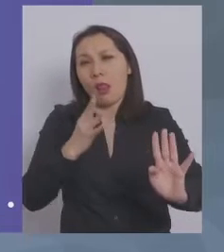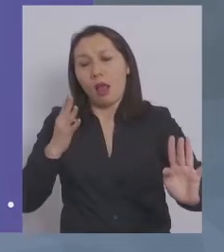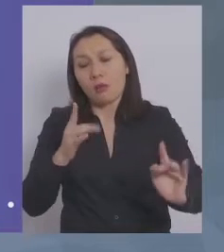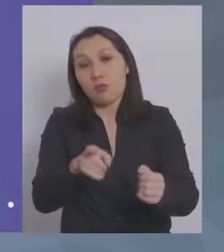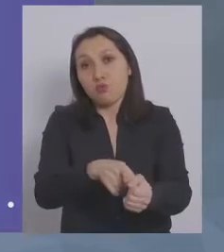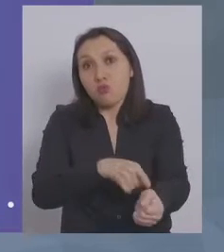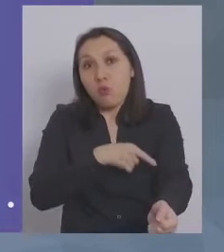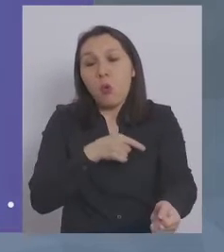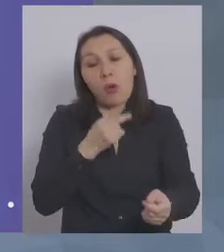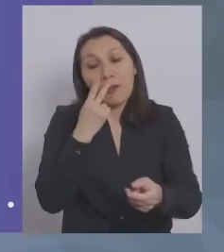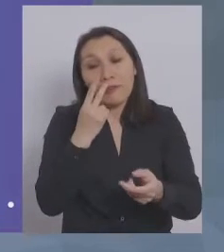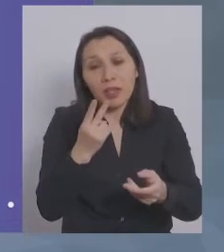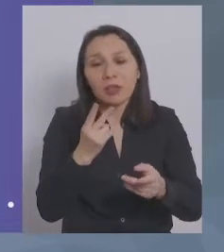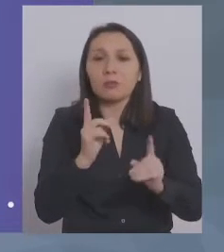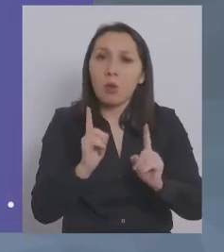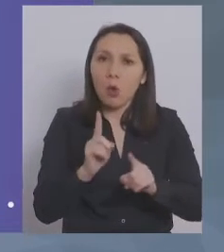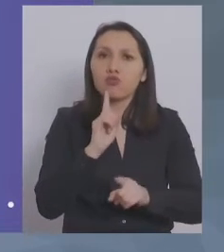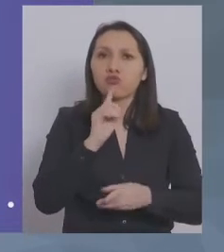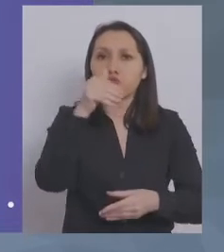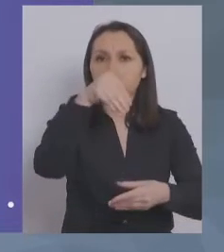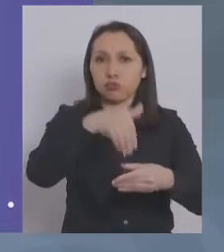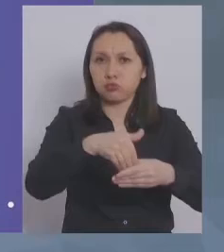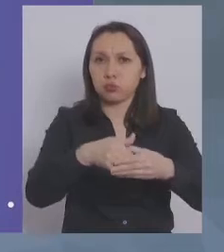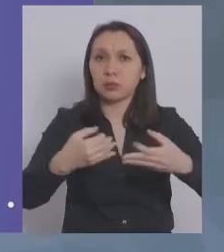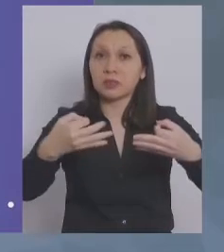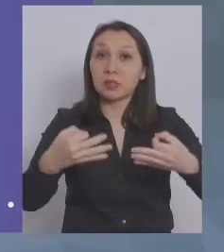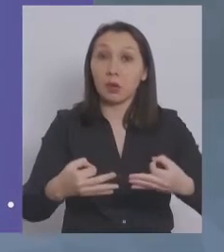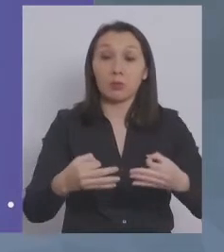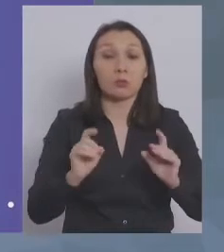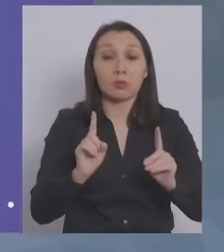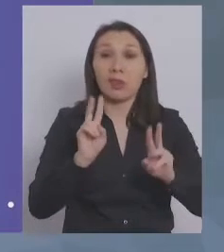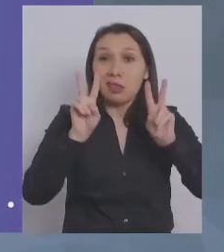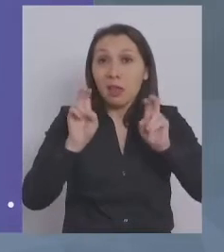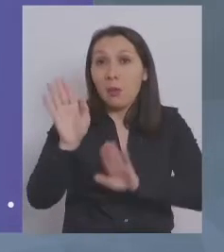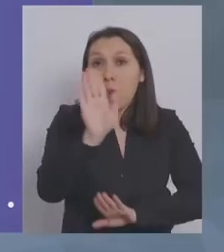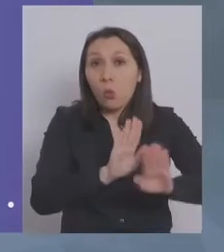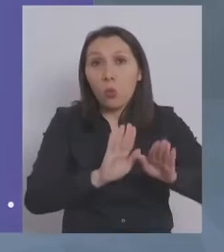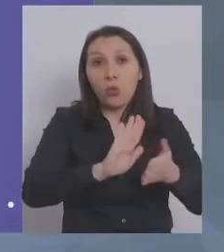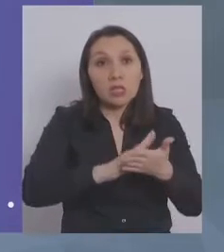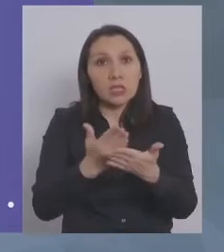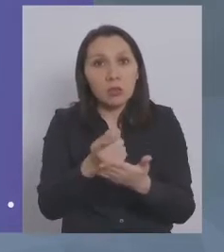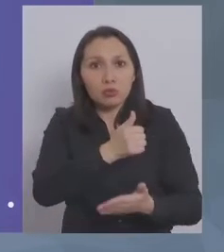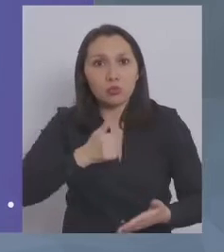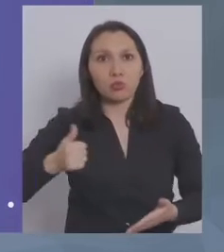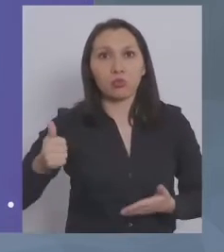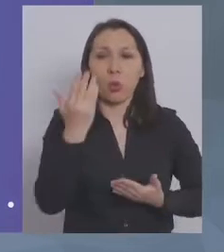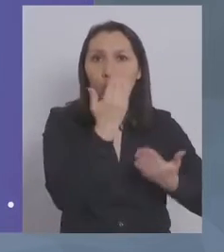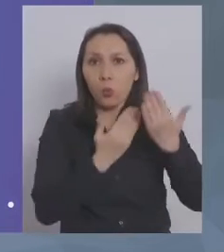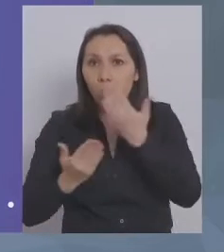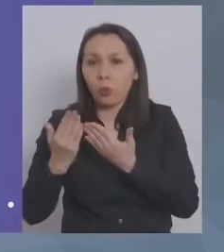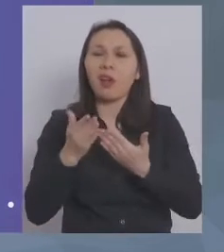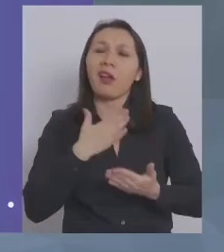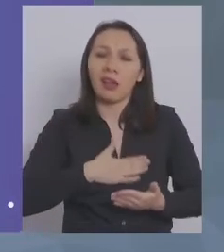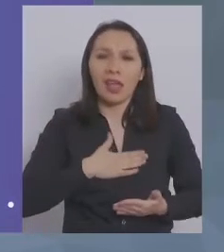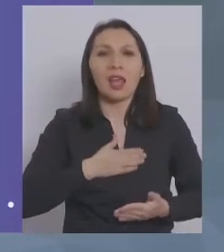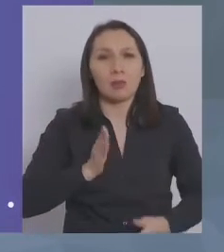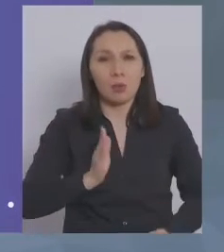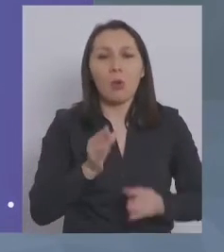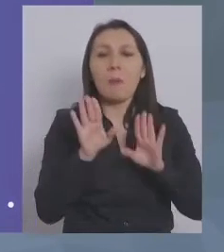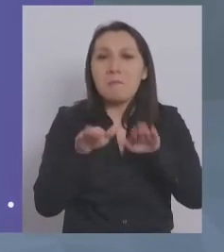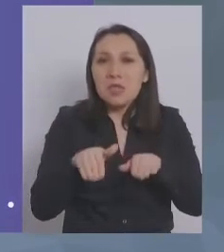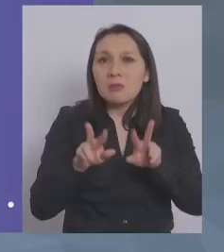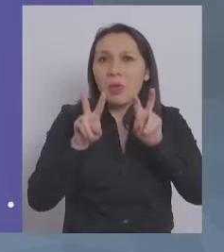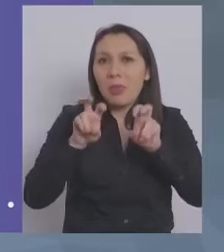tenemos que enfrentar para poder tener un plebiscito seguro, que son medidas sanitarias para cuidarnos entre todos, queremos mantener ese